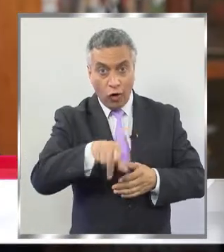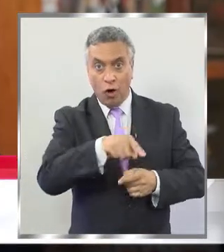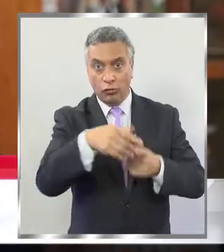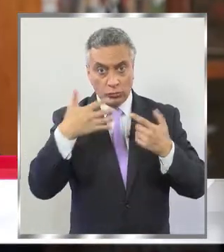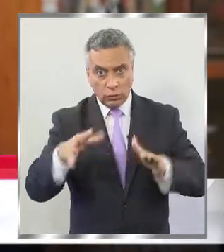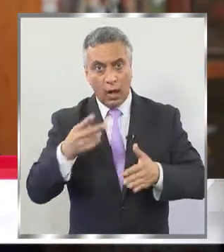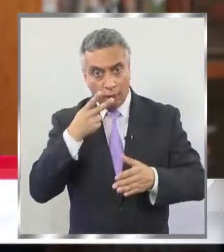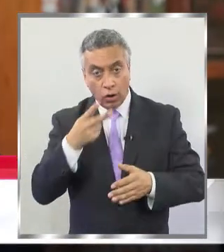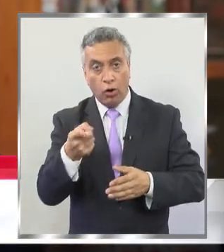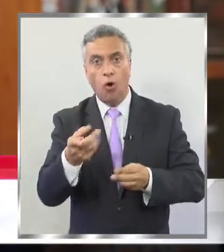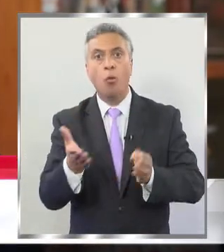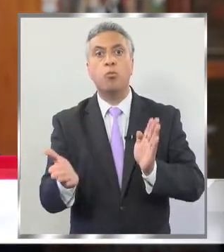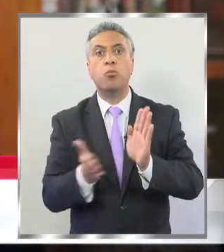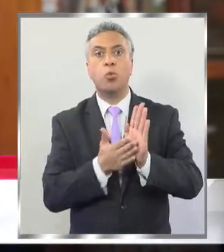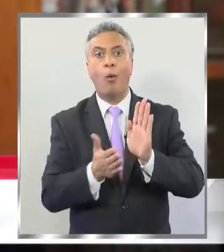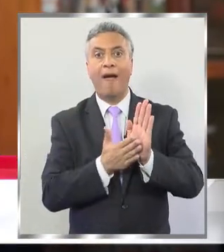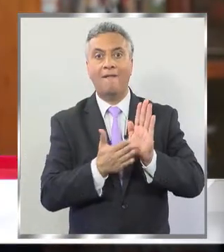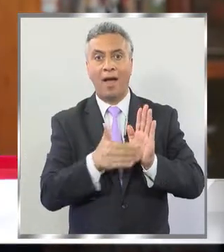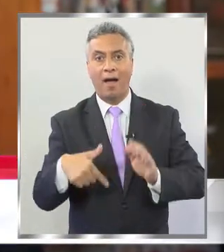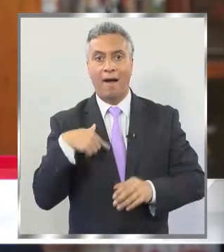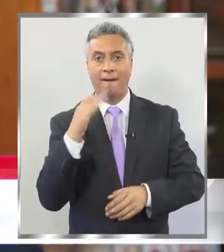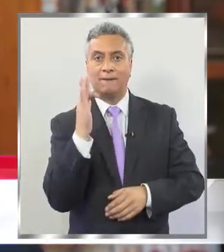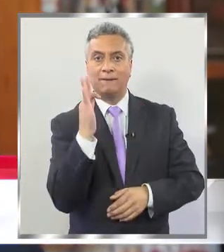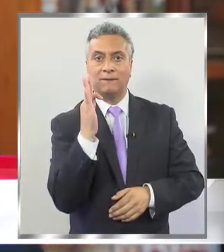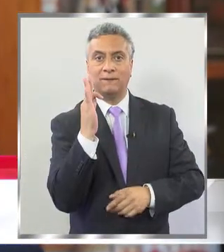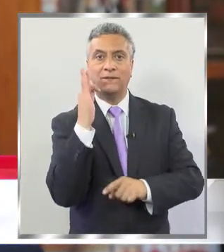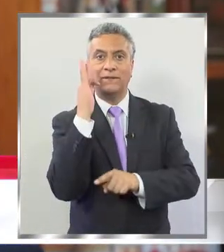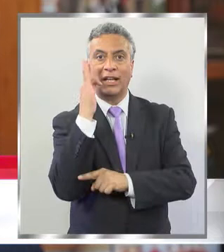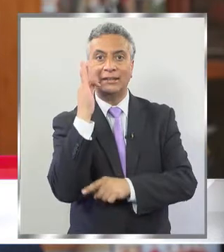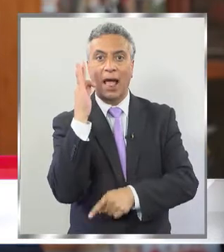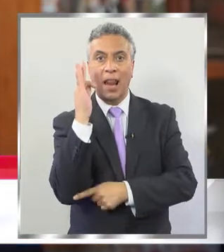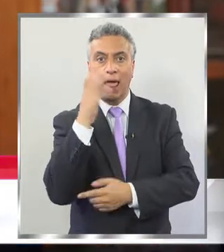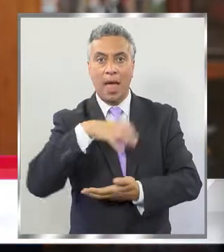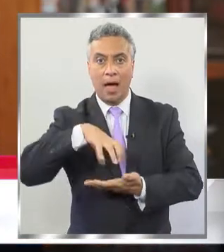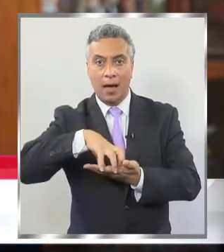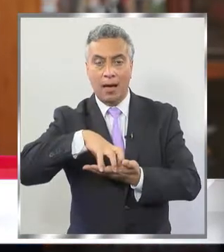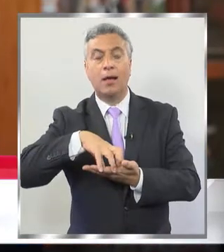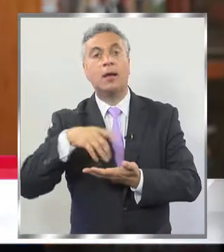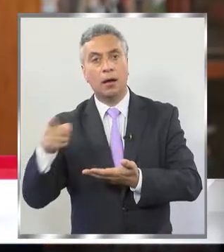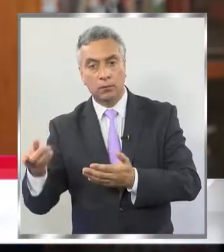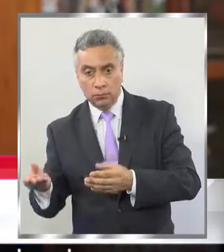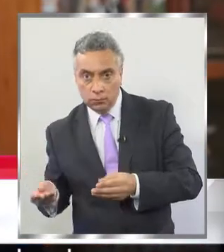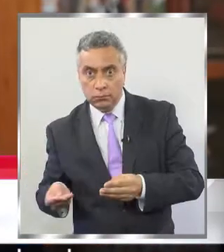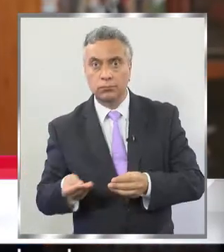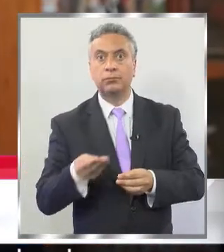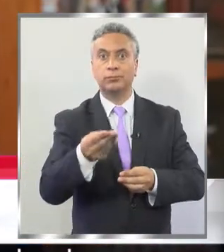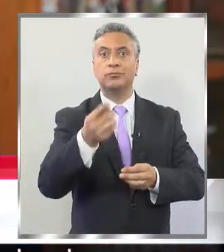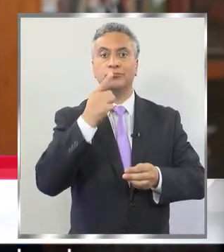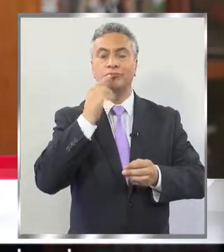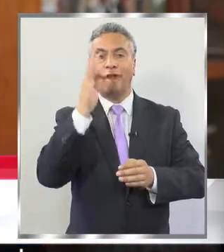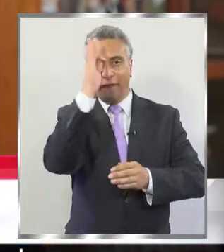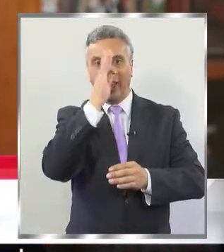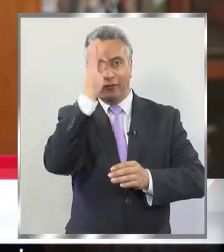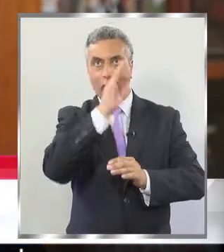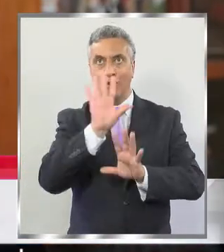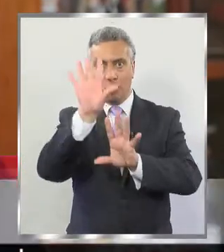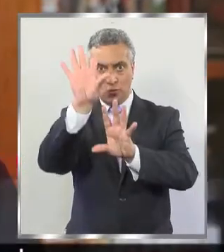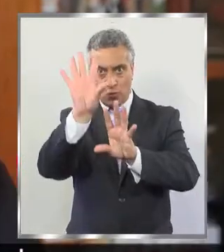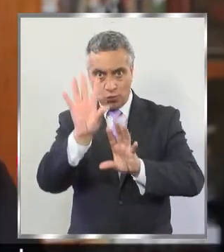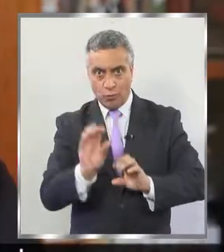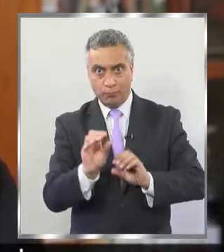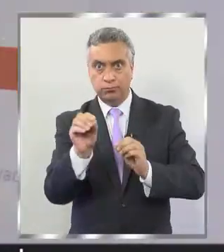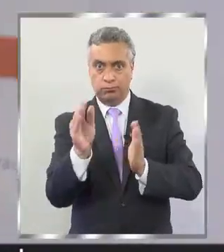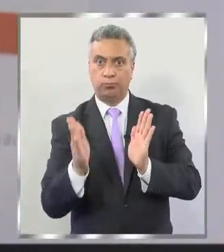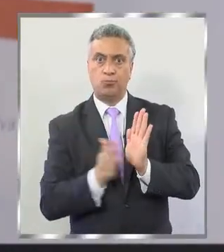acompaña la Fiscalía es unas pruebas que fueron bajadas de Facebook, de la red social